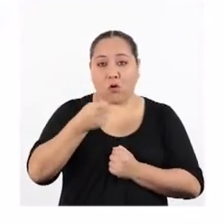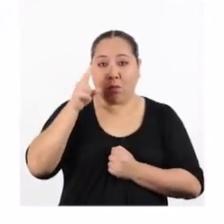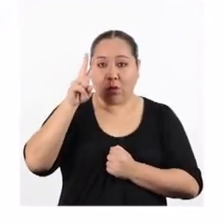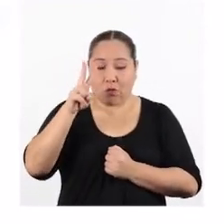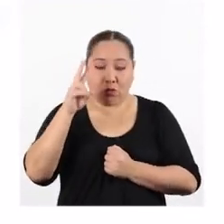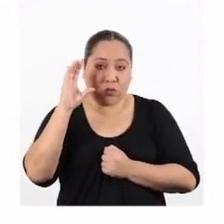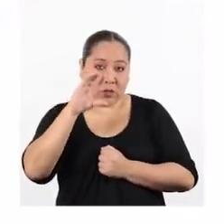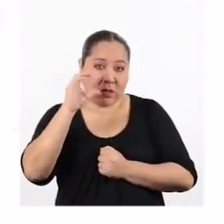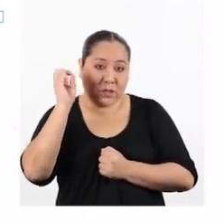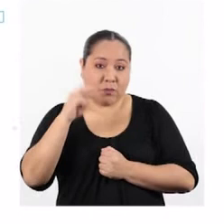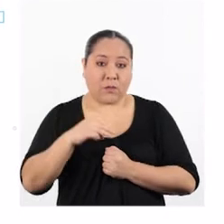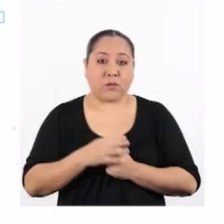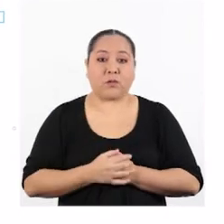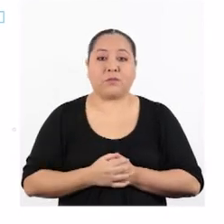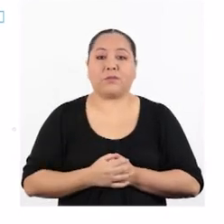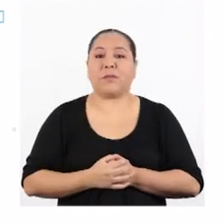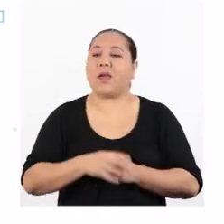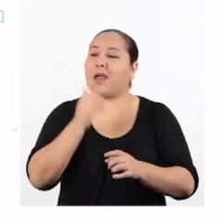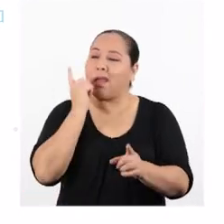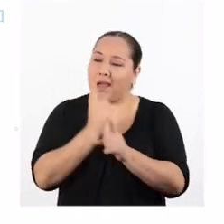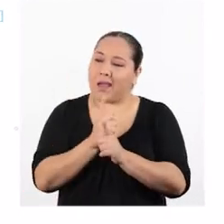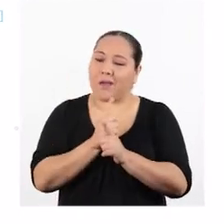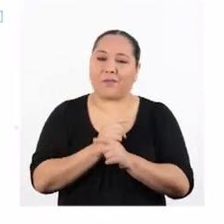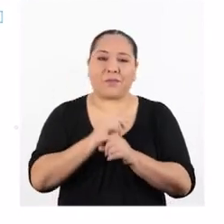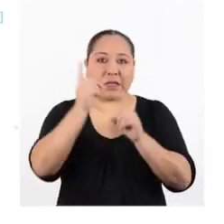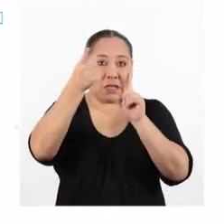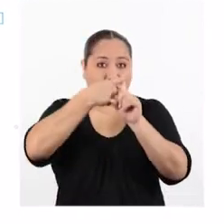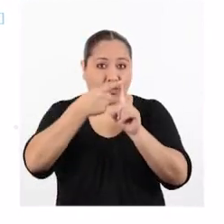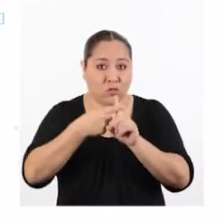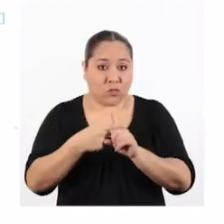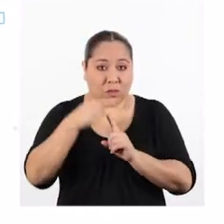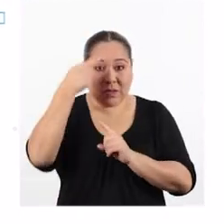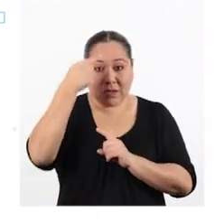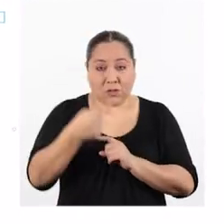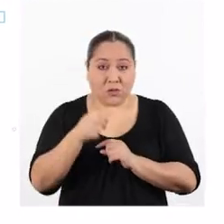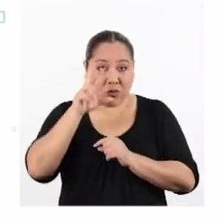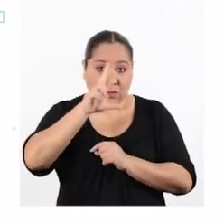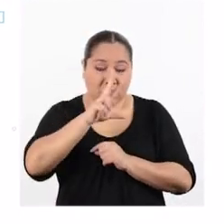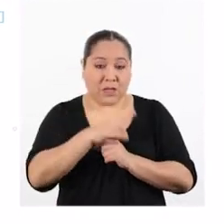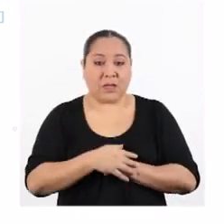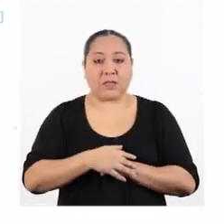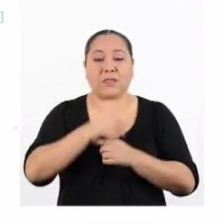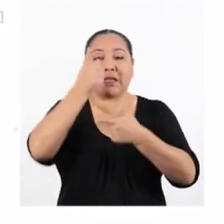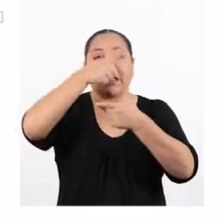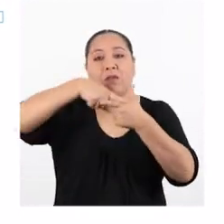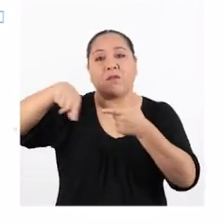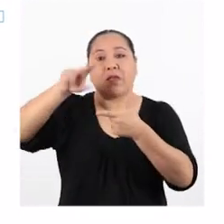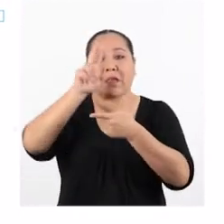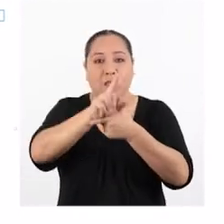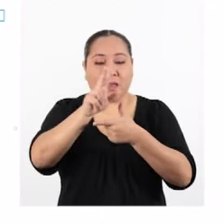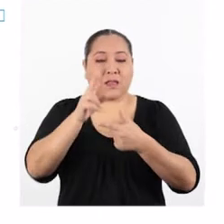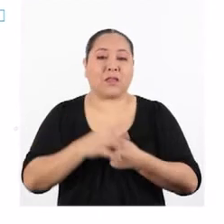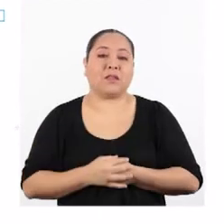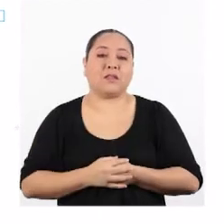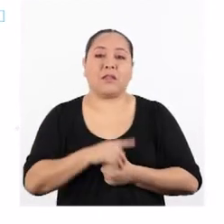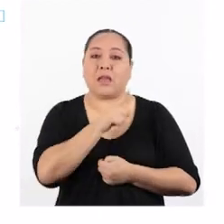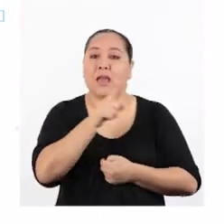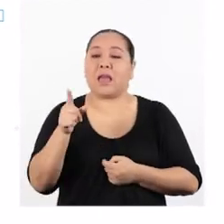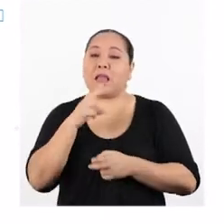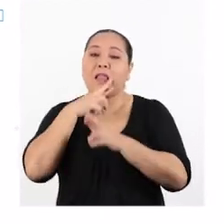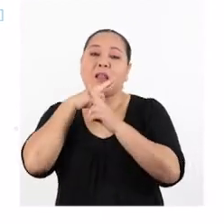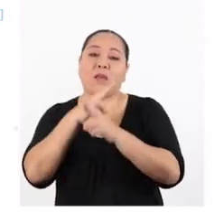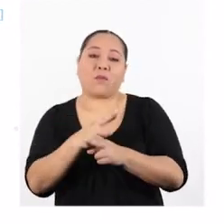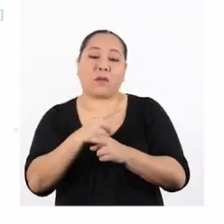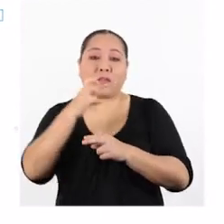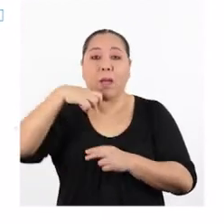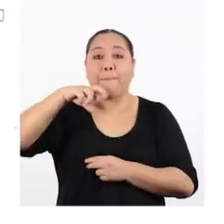,2 centímetros. Se suman estos tres valores y se divide entre tres y el resultado